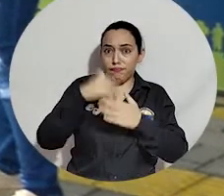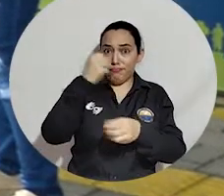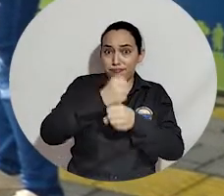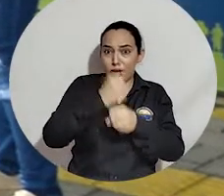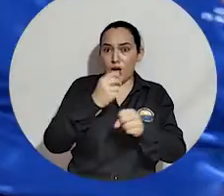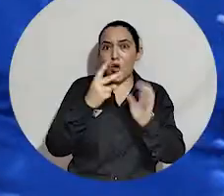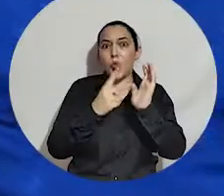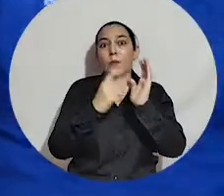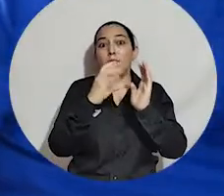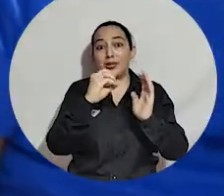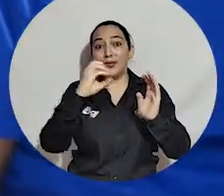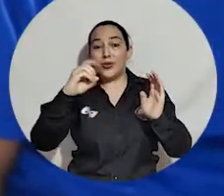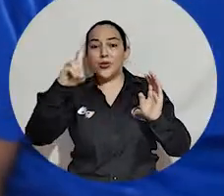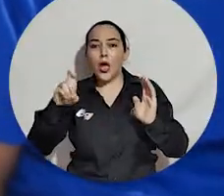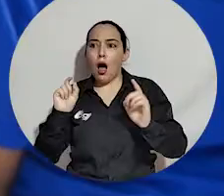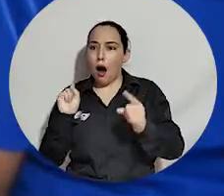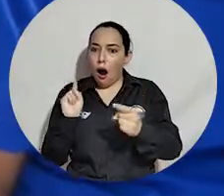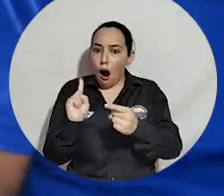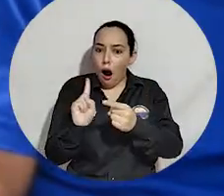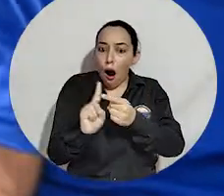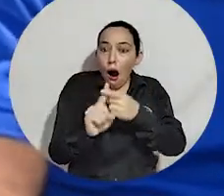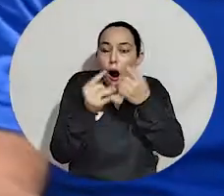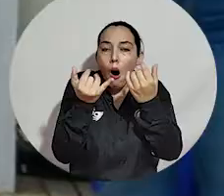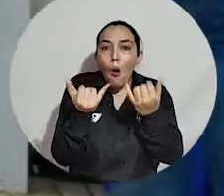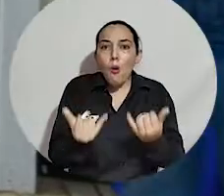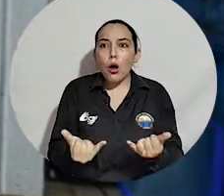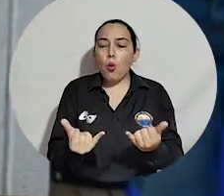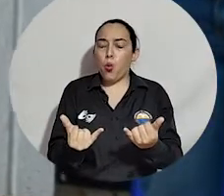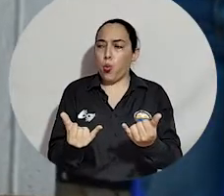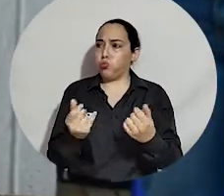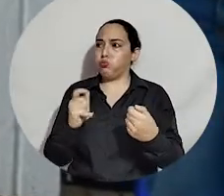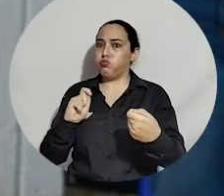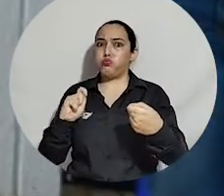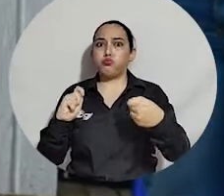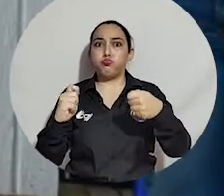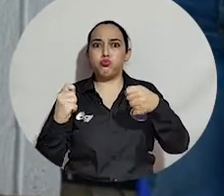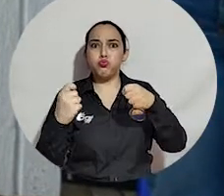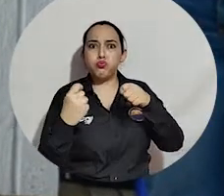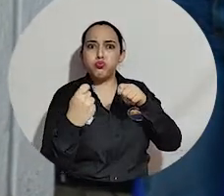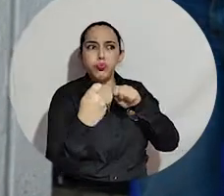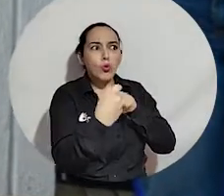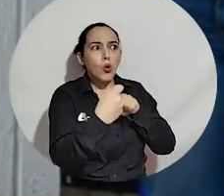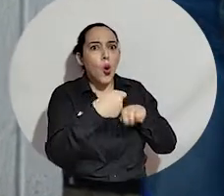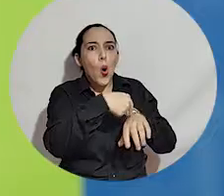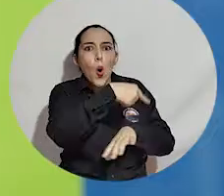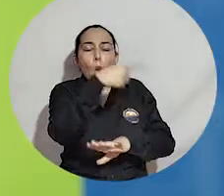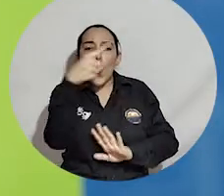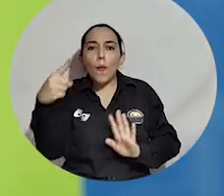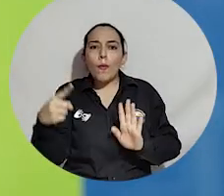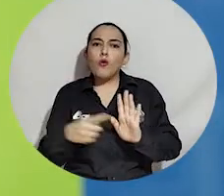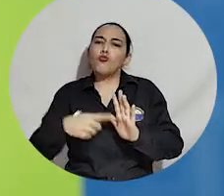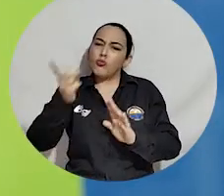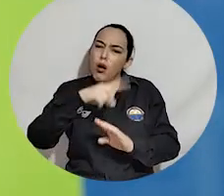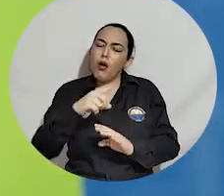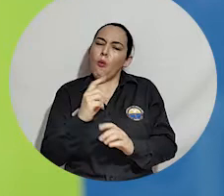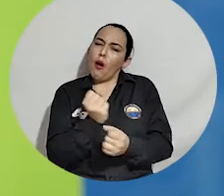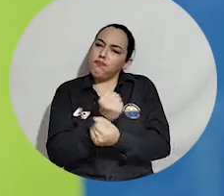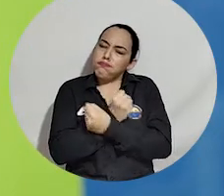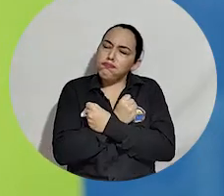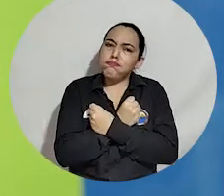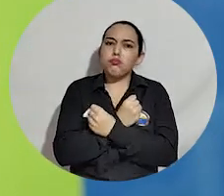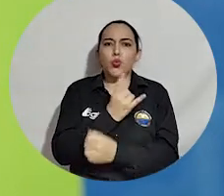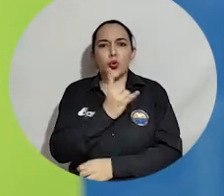que estoy acá, al 2022 se han visto los cambios que ha tenido la universidad. En todos los sentidos, que tengan cariño por la